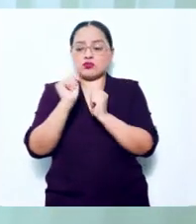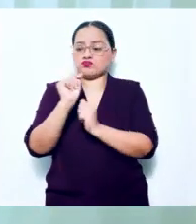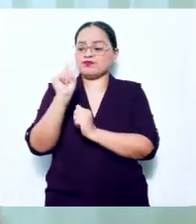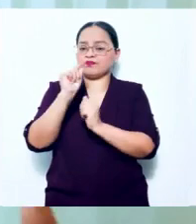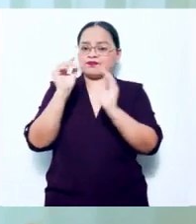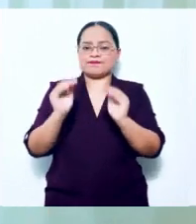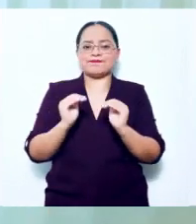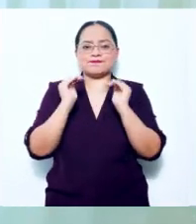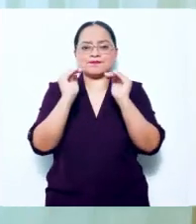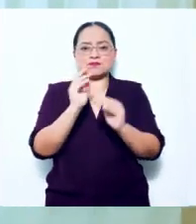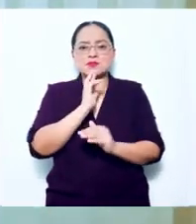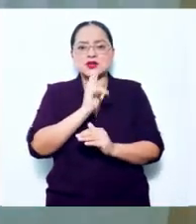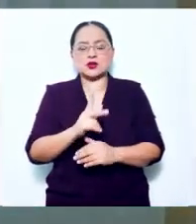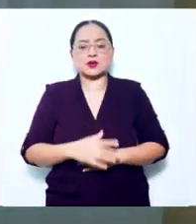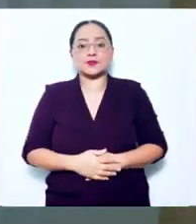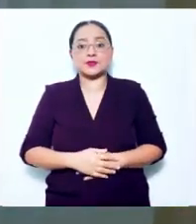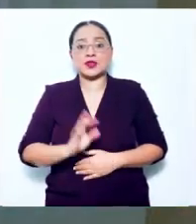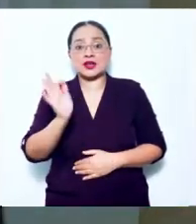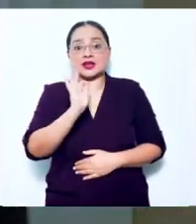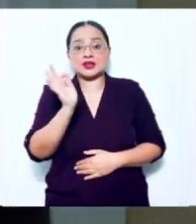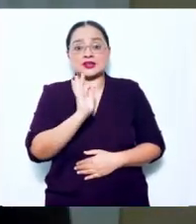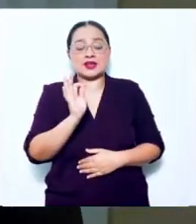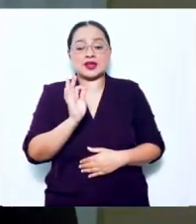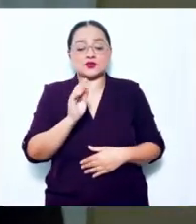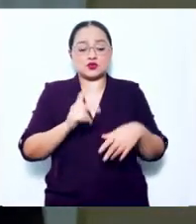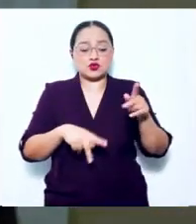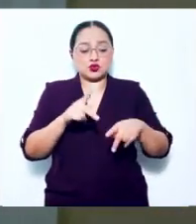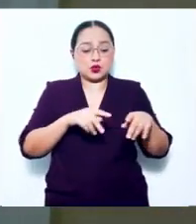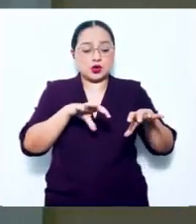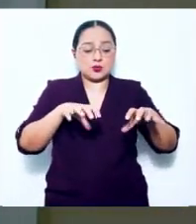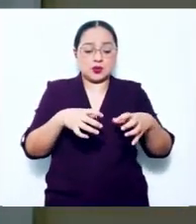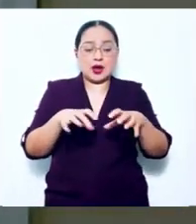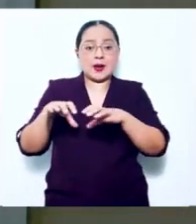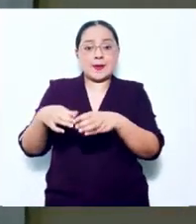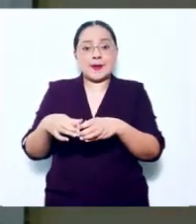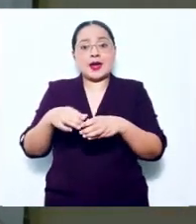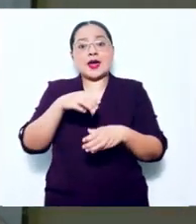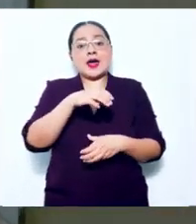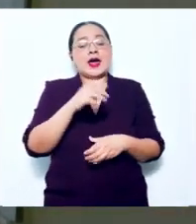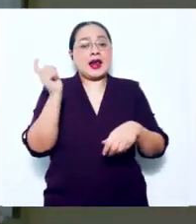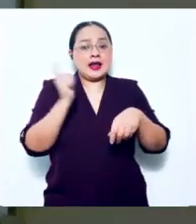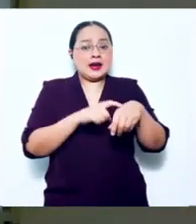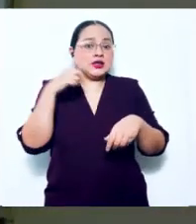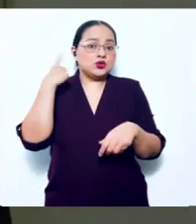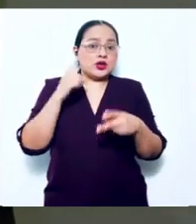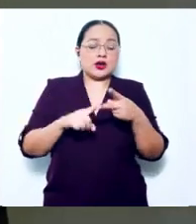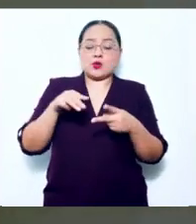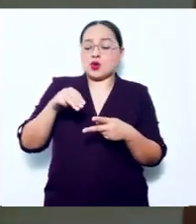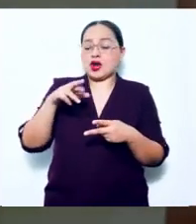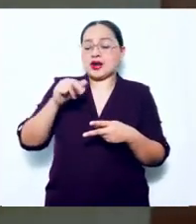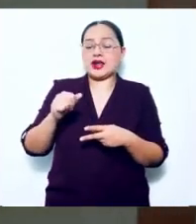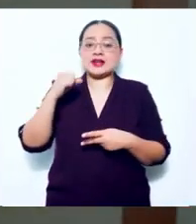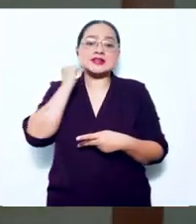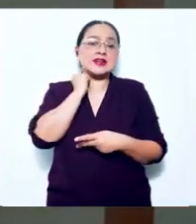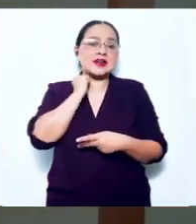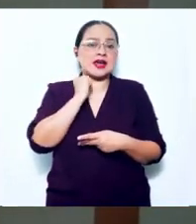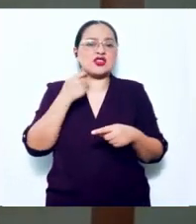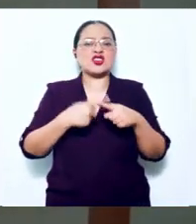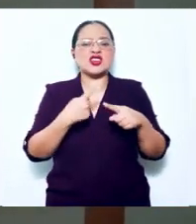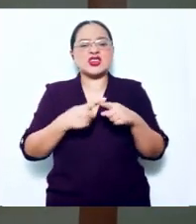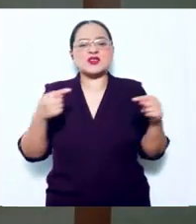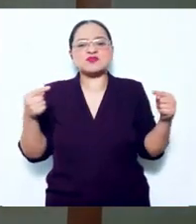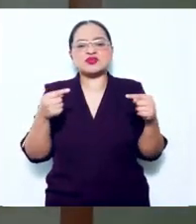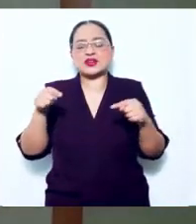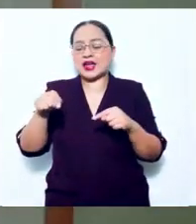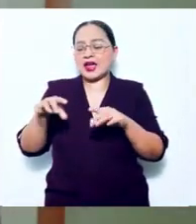medicina de alta especialidad. Si se hiciera la reta de fútbol entre Alacranes de Durango contra Morena del Senado, ¿a quién les pondrías en tu equipo?